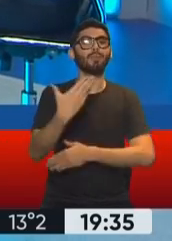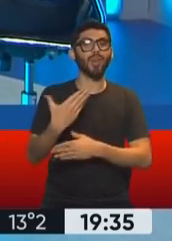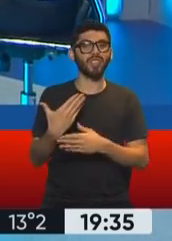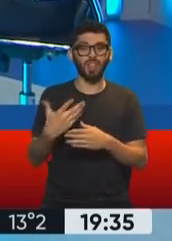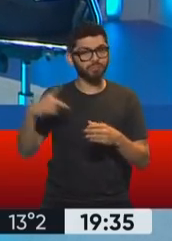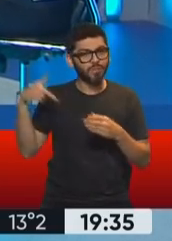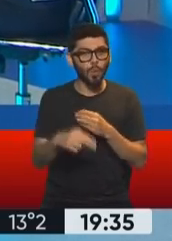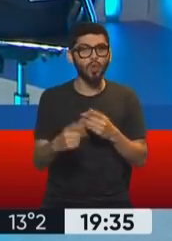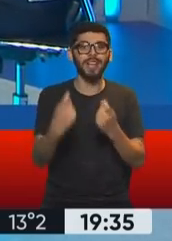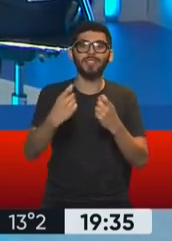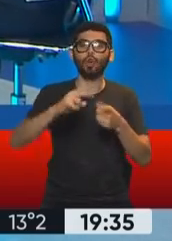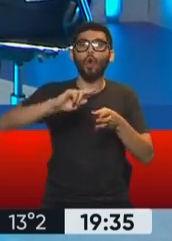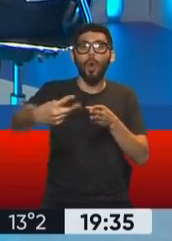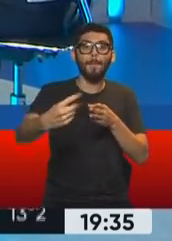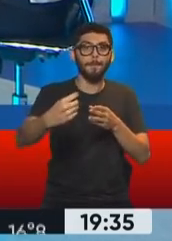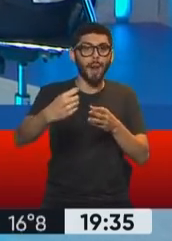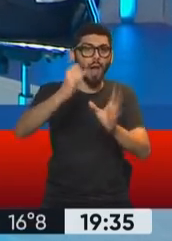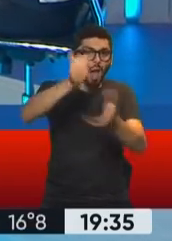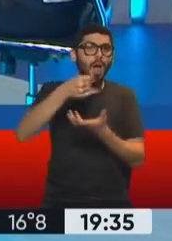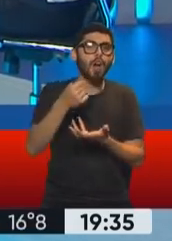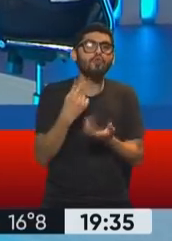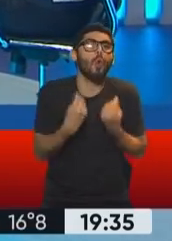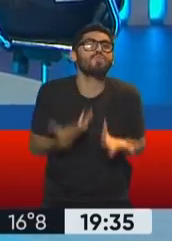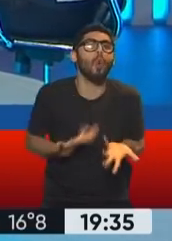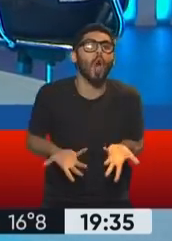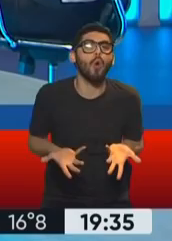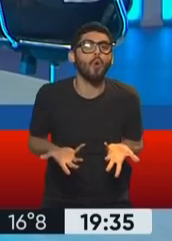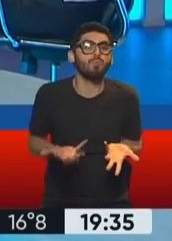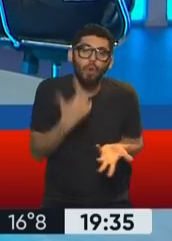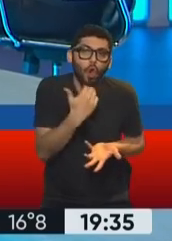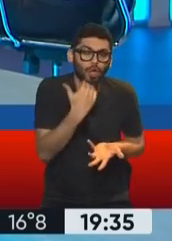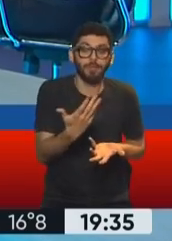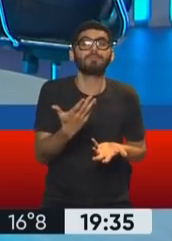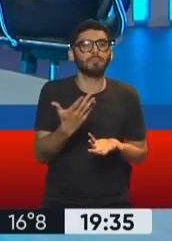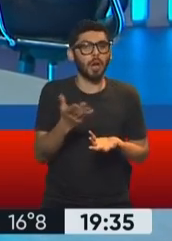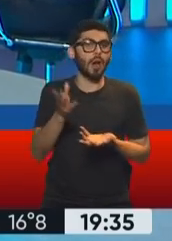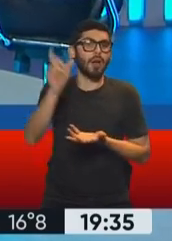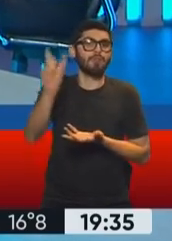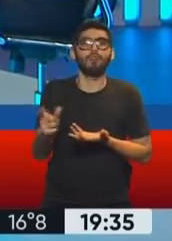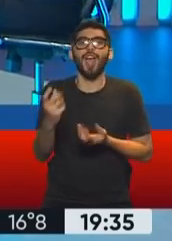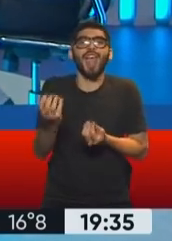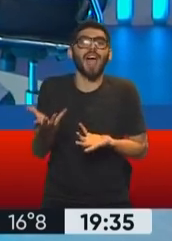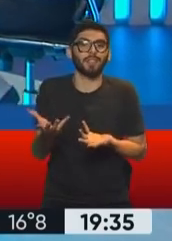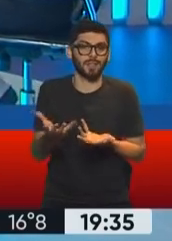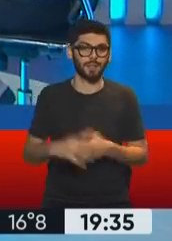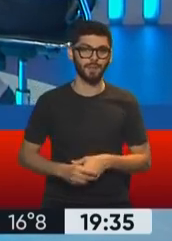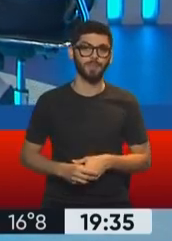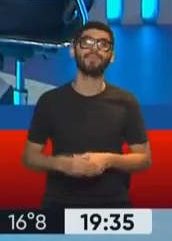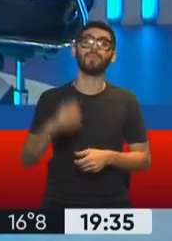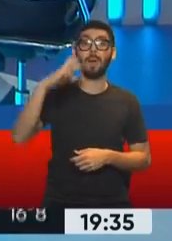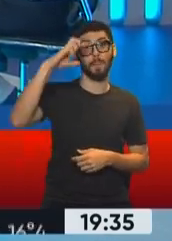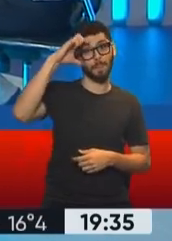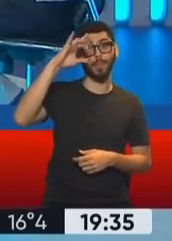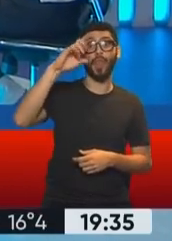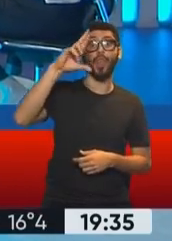cobrando la asignación. No sé cómo tengo que hacer. ¿Cómo tiene que hacer Pedro y todas aquellas personas que estén en la situación? Bueno, muy bien, Pedro, por la